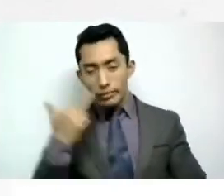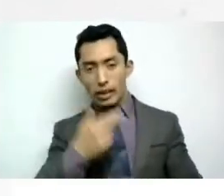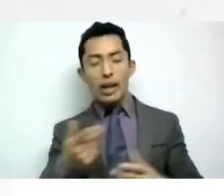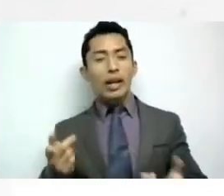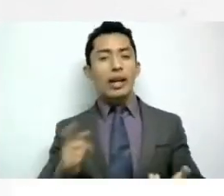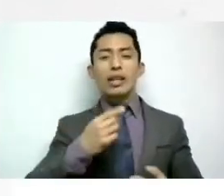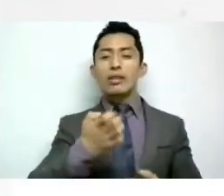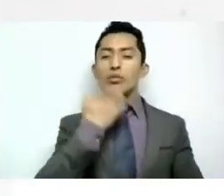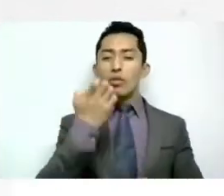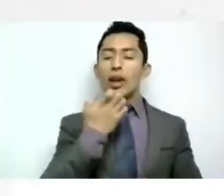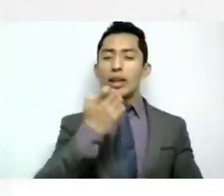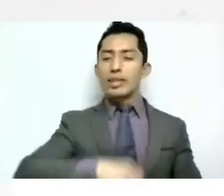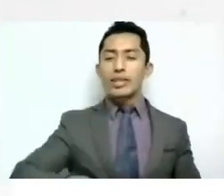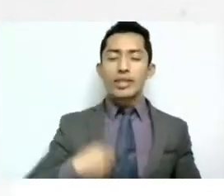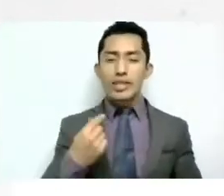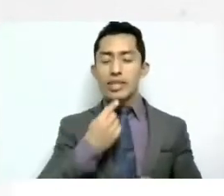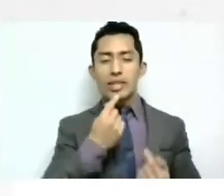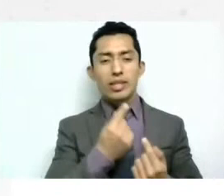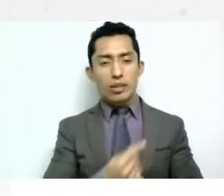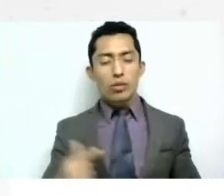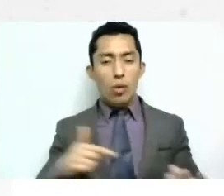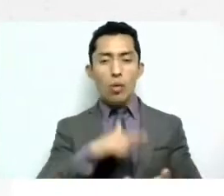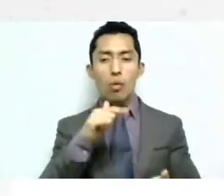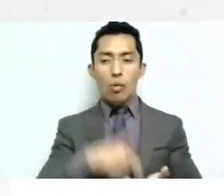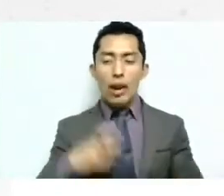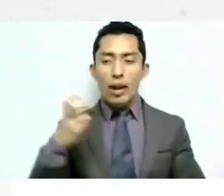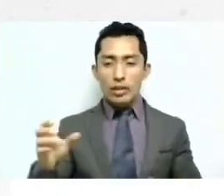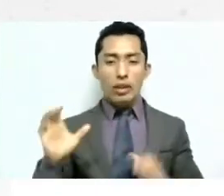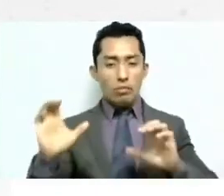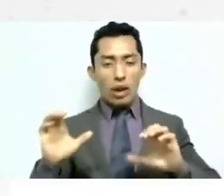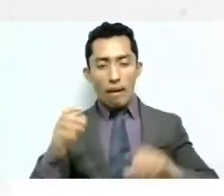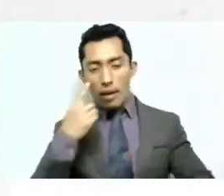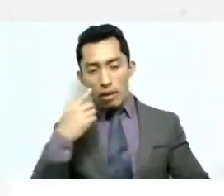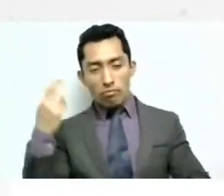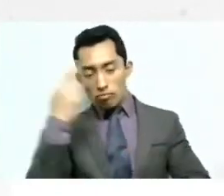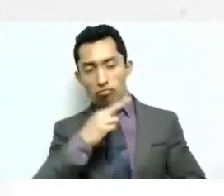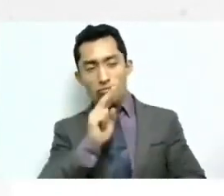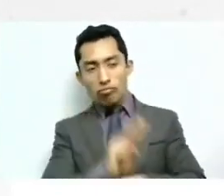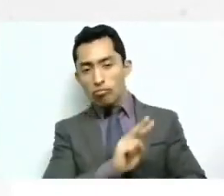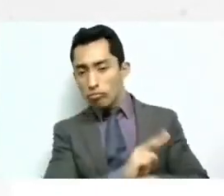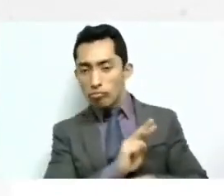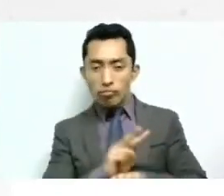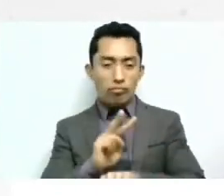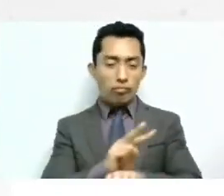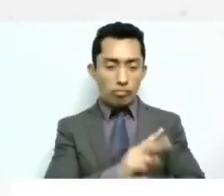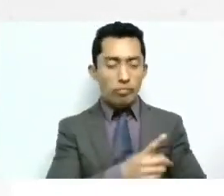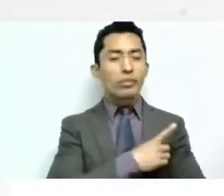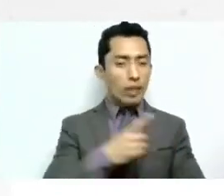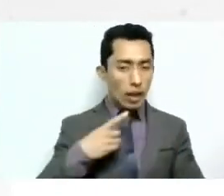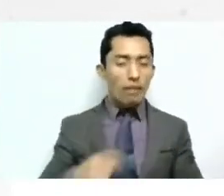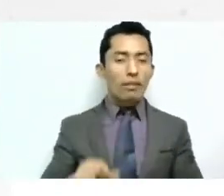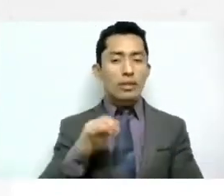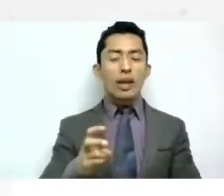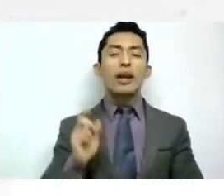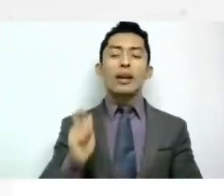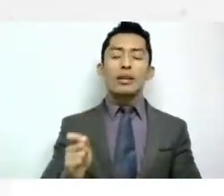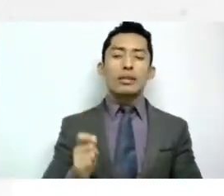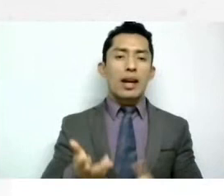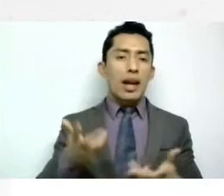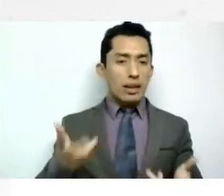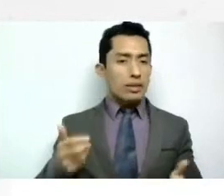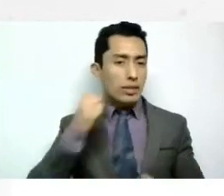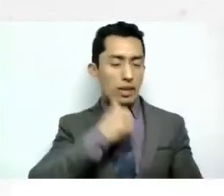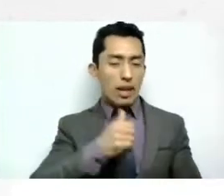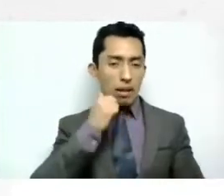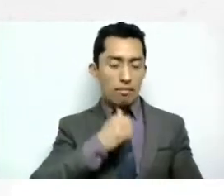perdón a estos lugares que están dando están prestando este servicio esta vigilancia que se tiene que